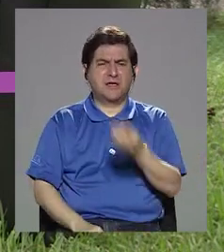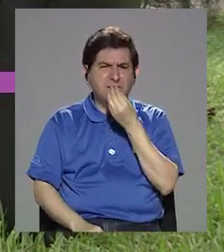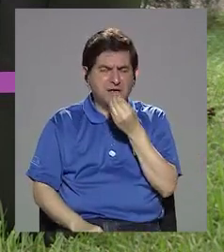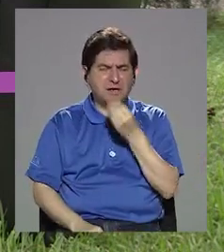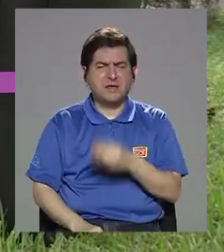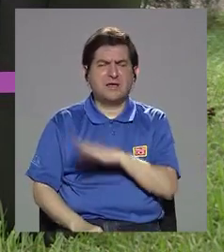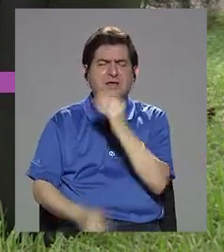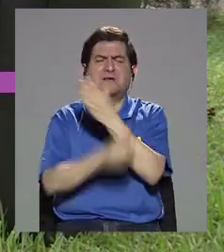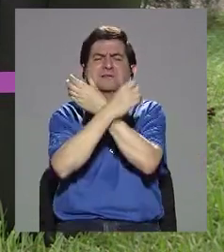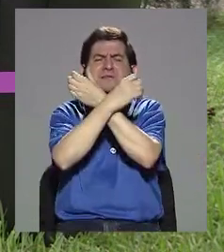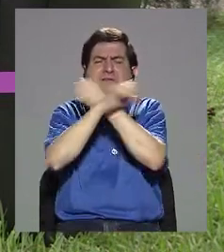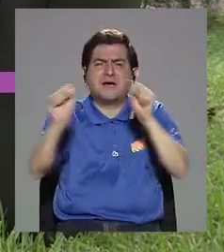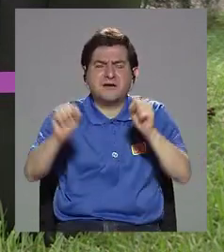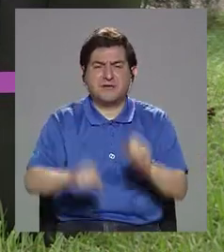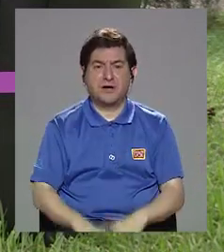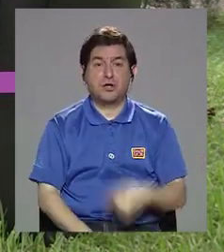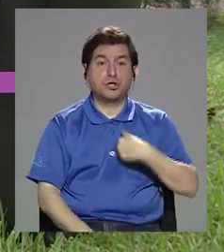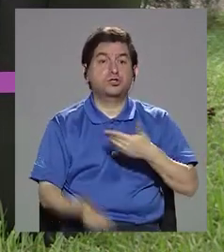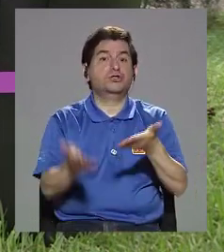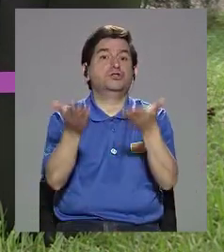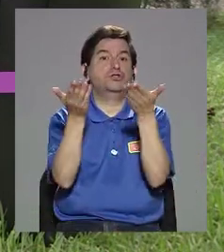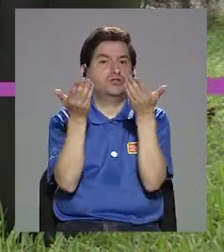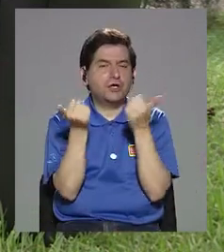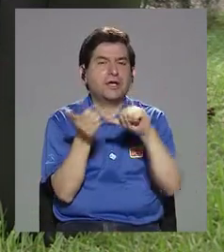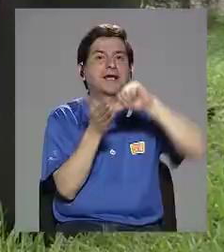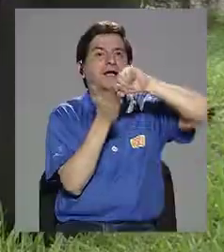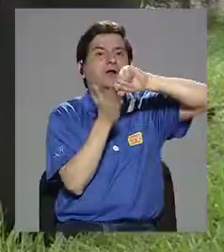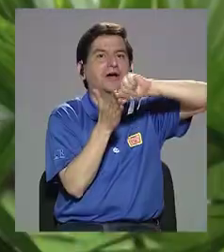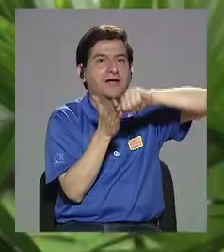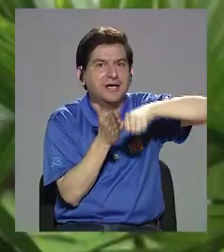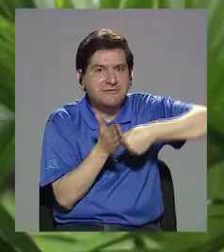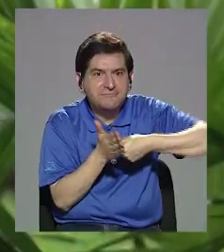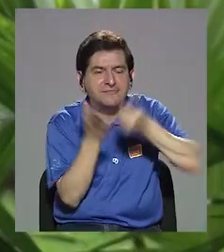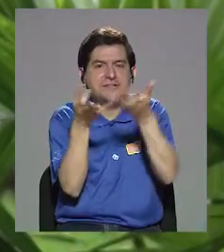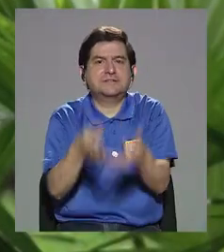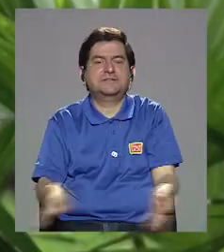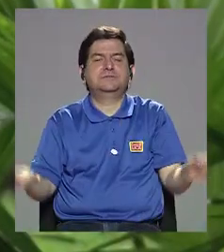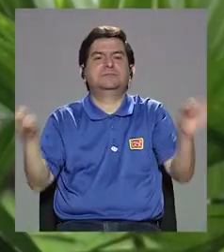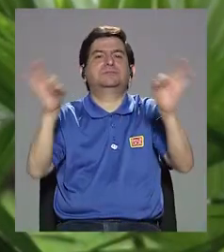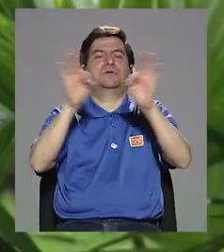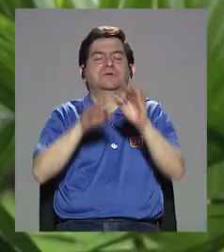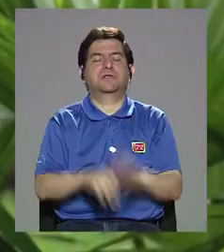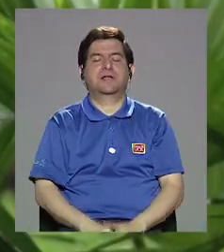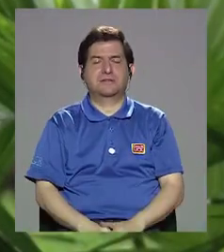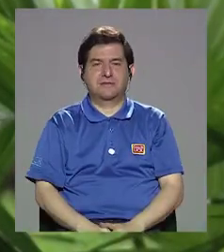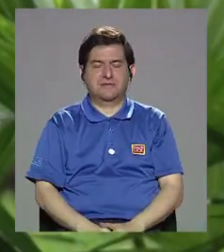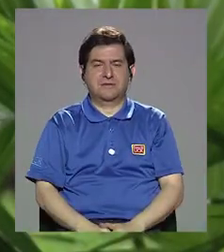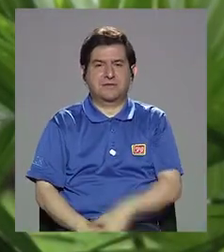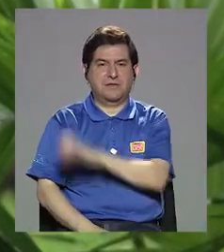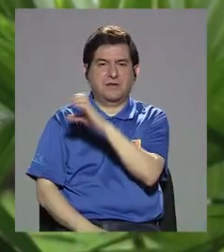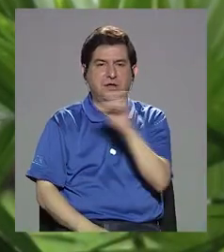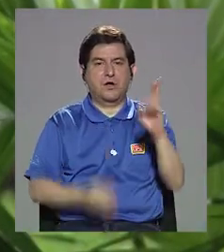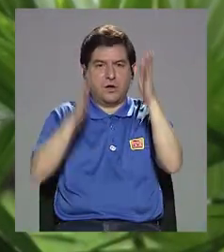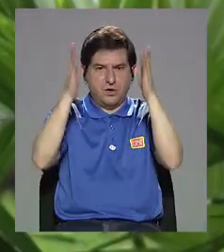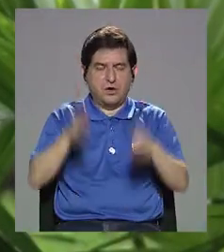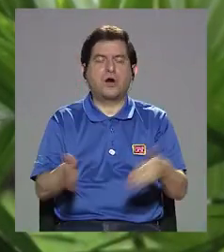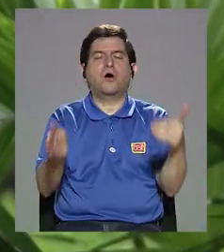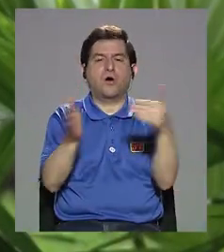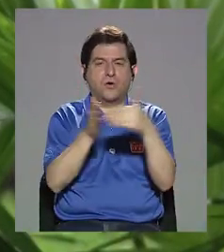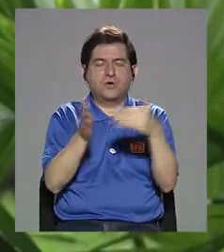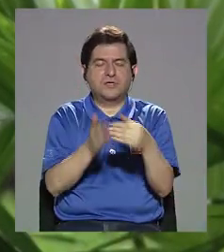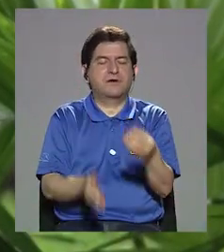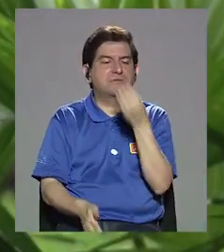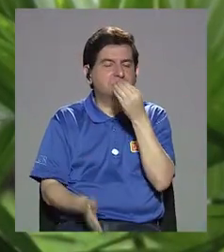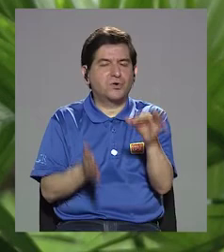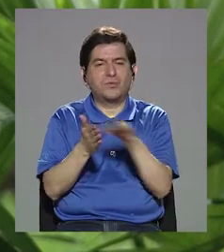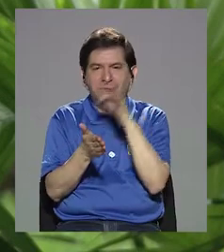rescatar, deberíamos Quiero hacer un énfasis importantísimo, el costarricense tiene que volver a